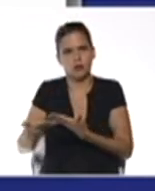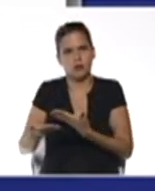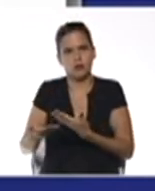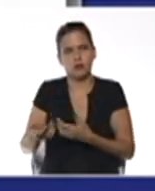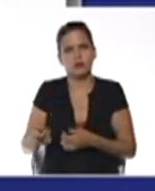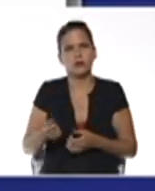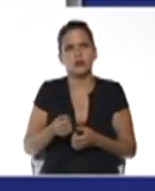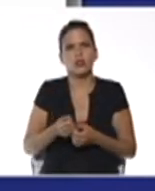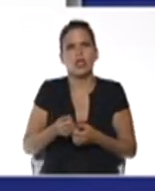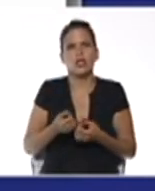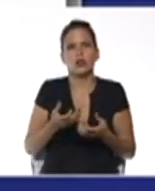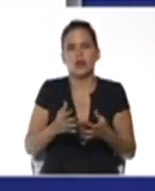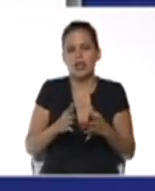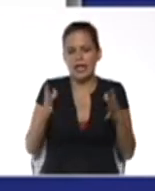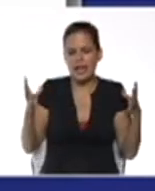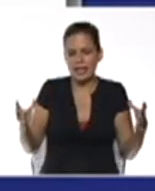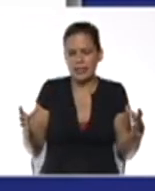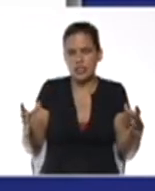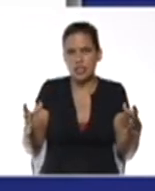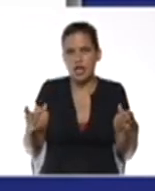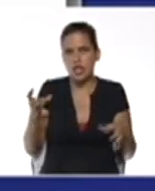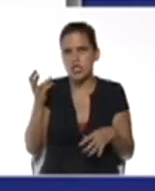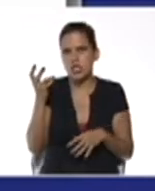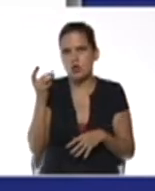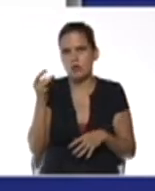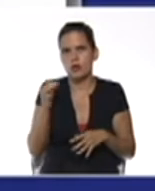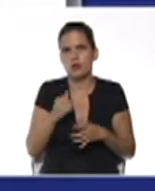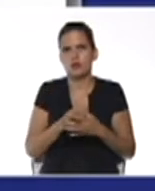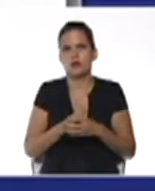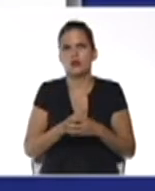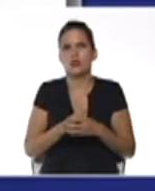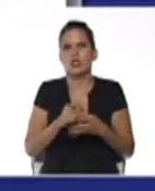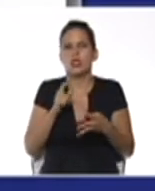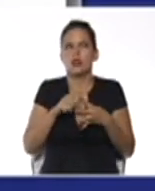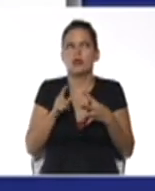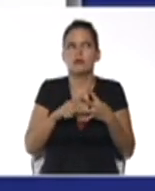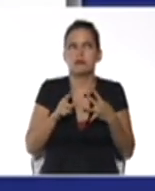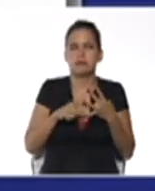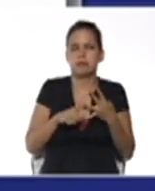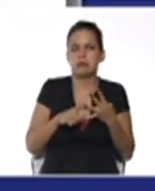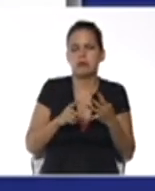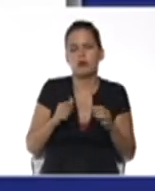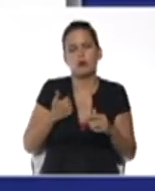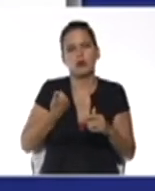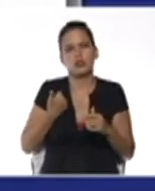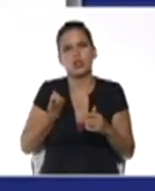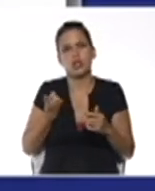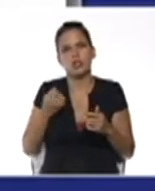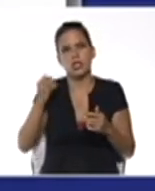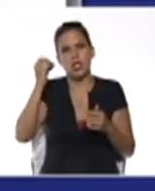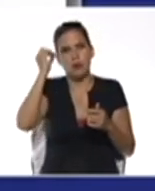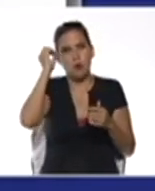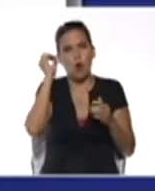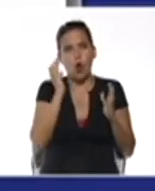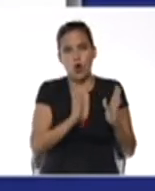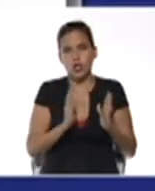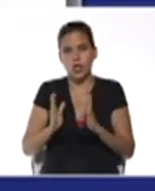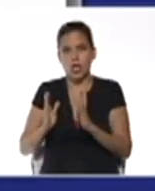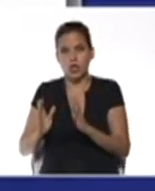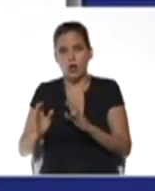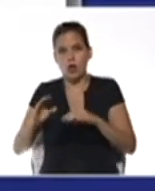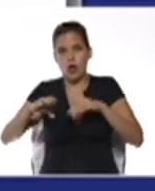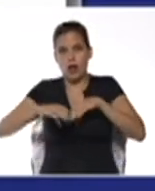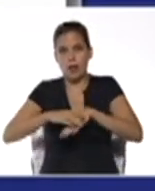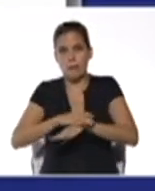correspondencia en cuanto a la cantidad y el número de un objeto determinado si estamos ordenando las medias vamos a ir